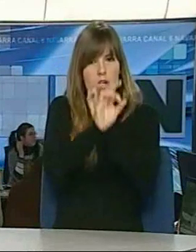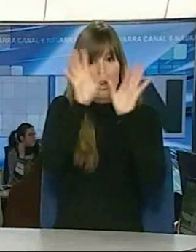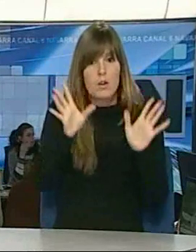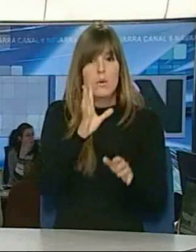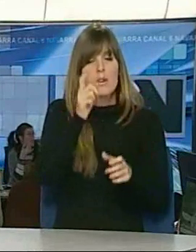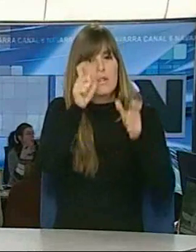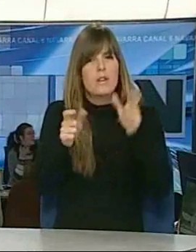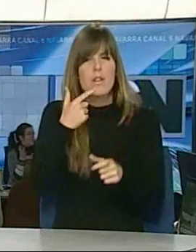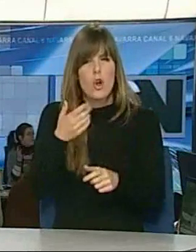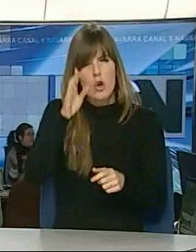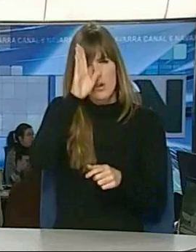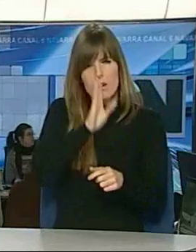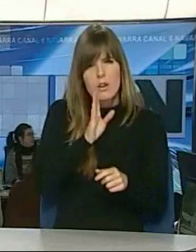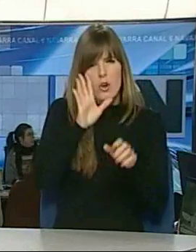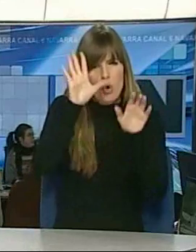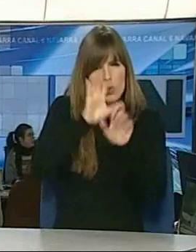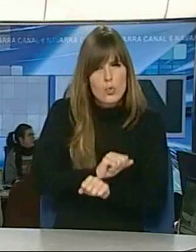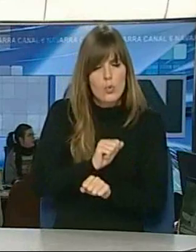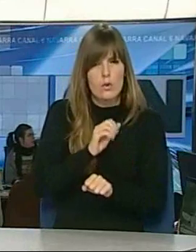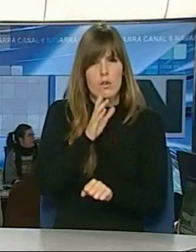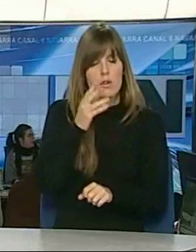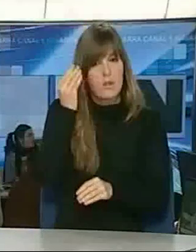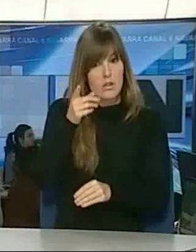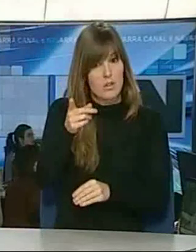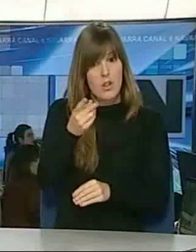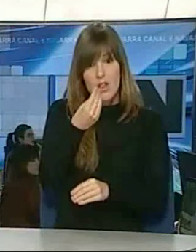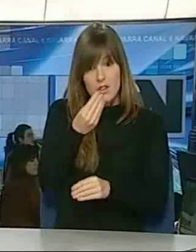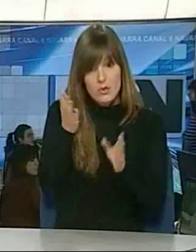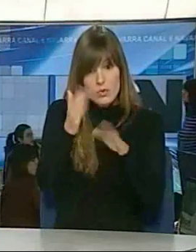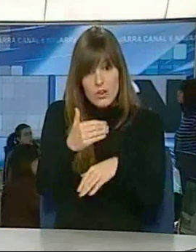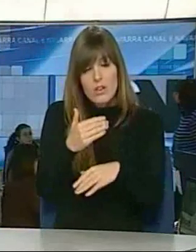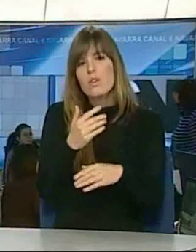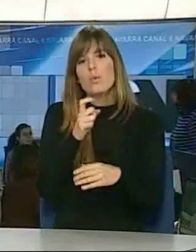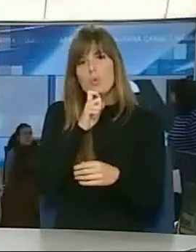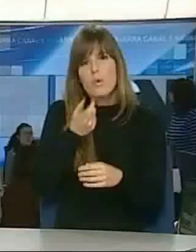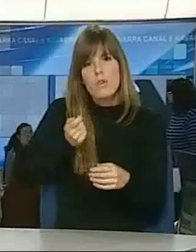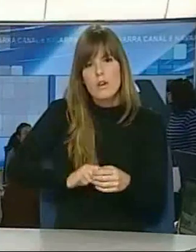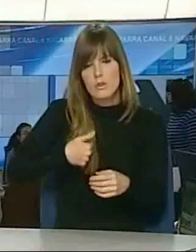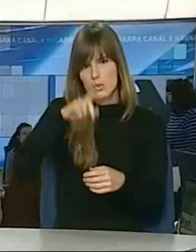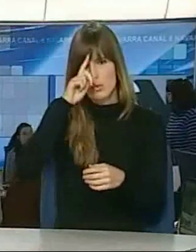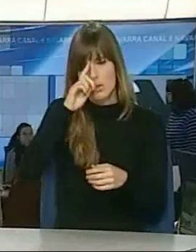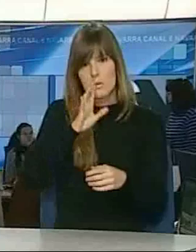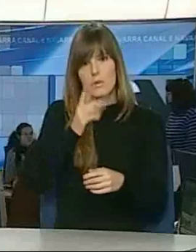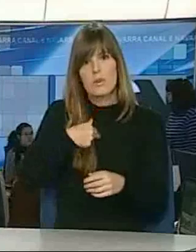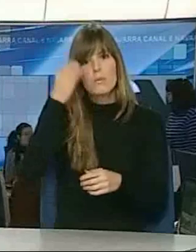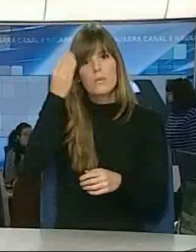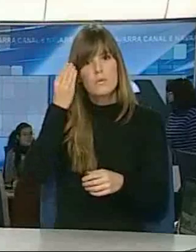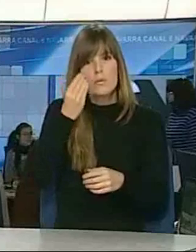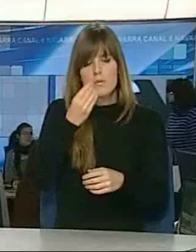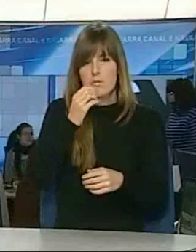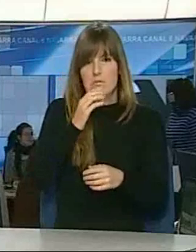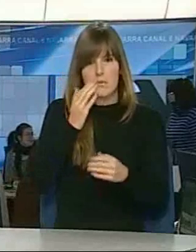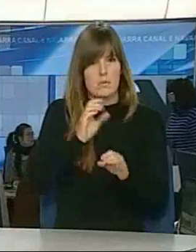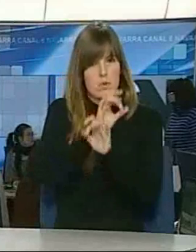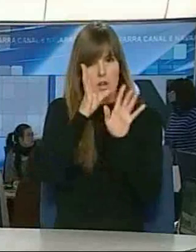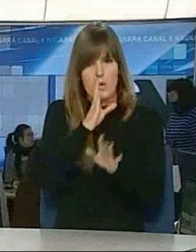habla ni se puso esa cuantía de dietas ni decidió cuánto ni cuándo había que cobrar. Es que parto de la base de que no había nada oculto.